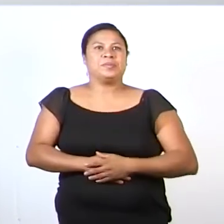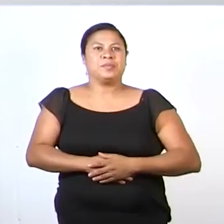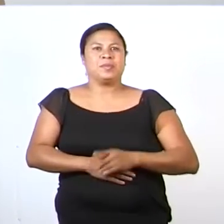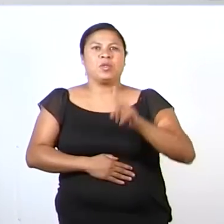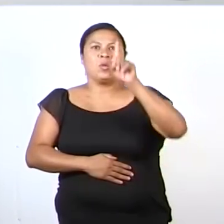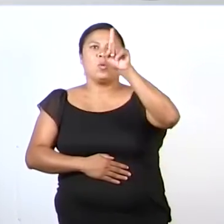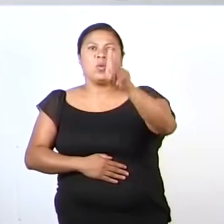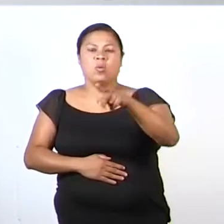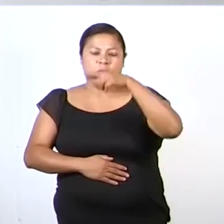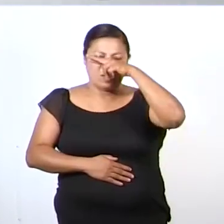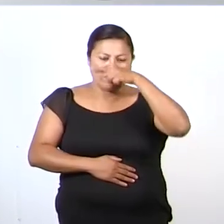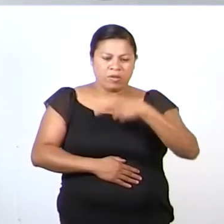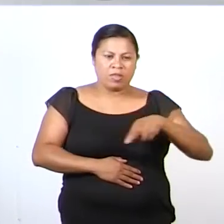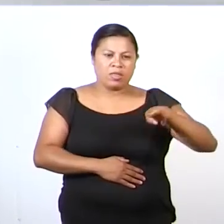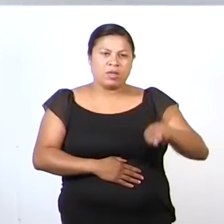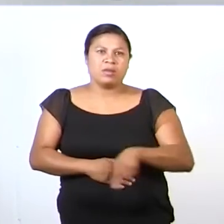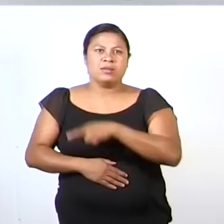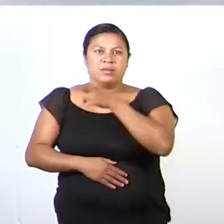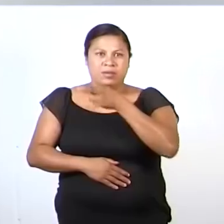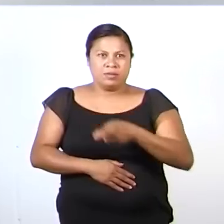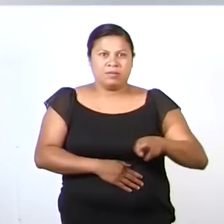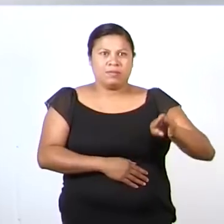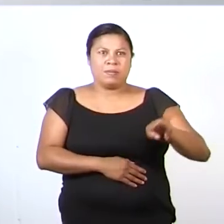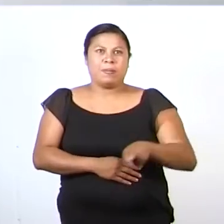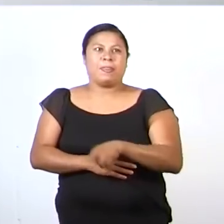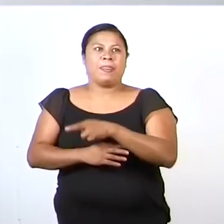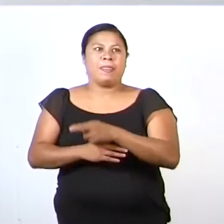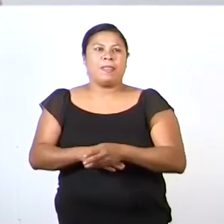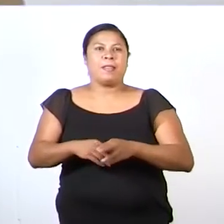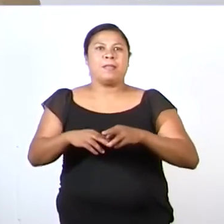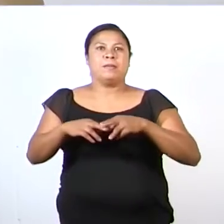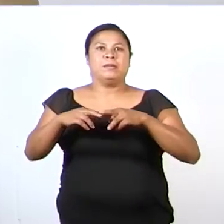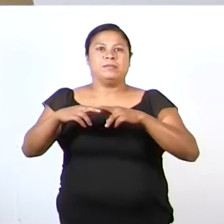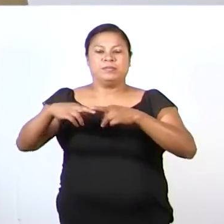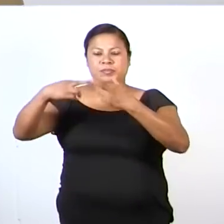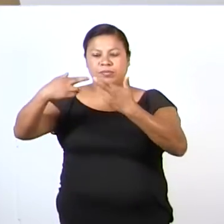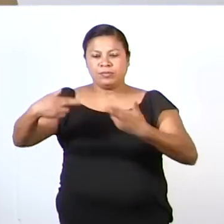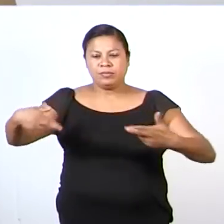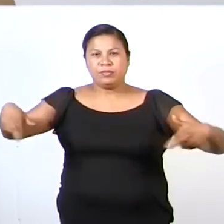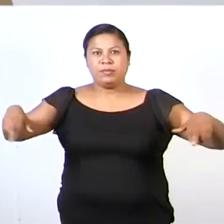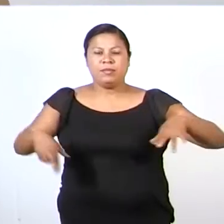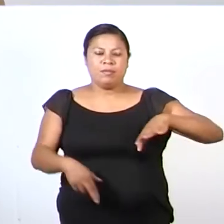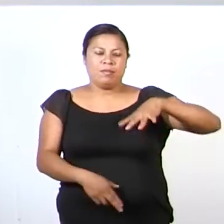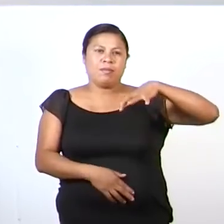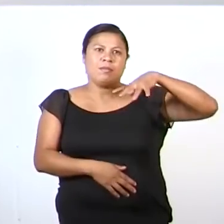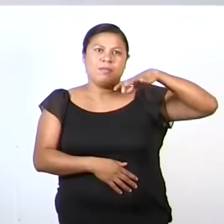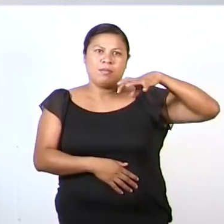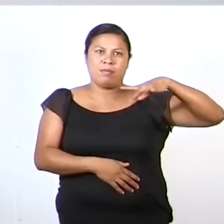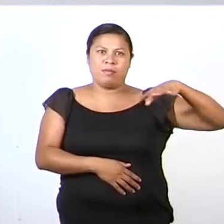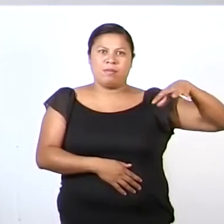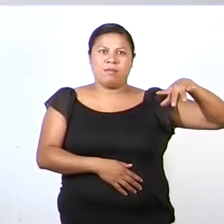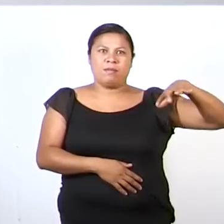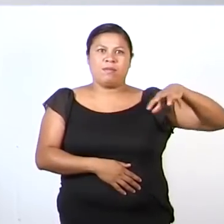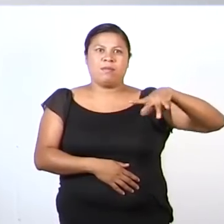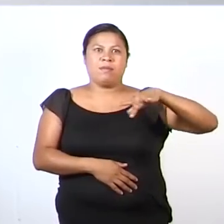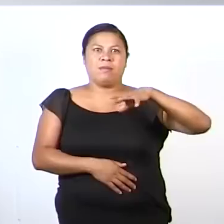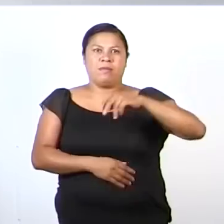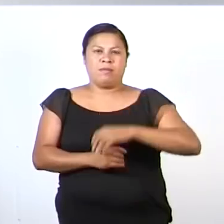Un elefante se columpiaba sobre la tela de una